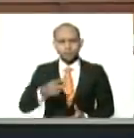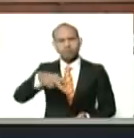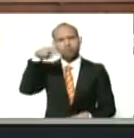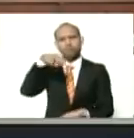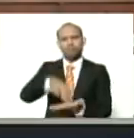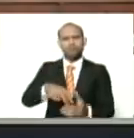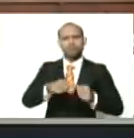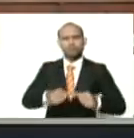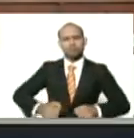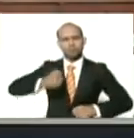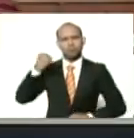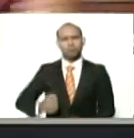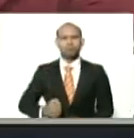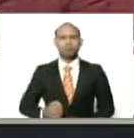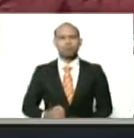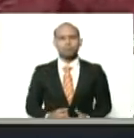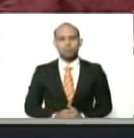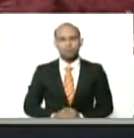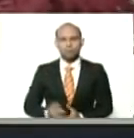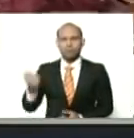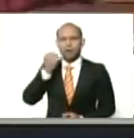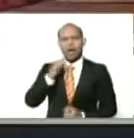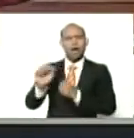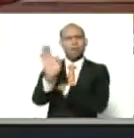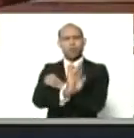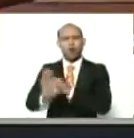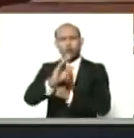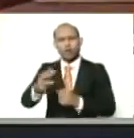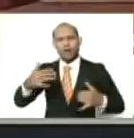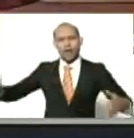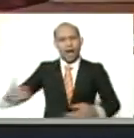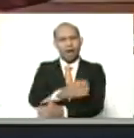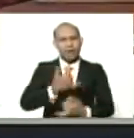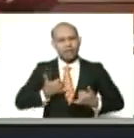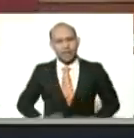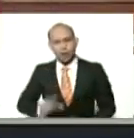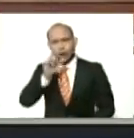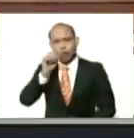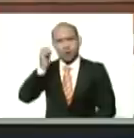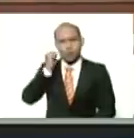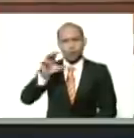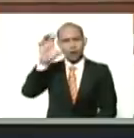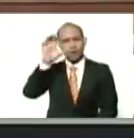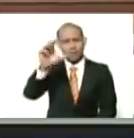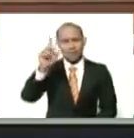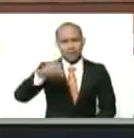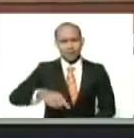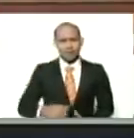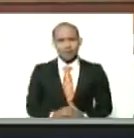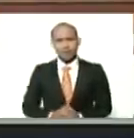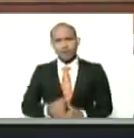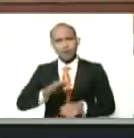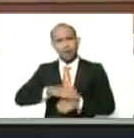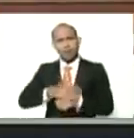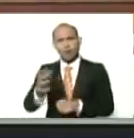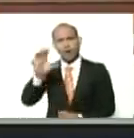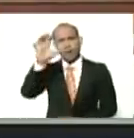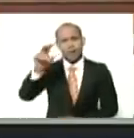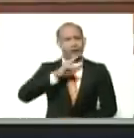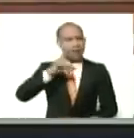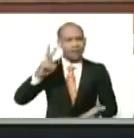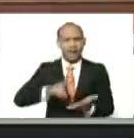plante firmemente allí, a proteger y abrazar a sus hijos, a sus hijas, a su patria, porque la patria